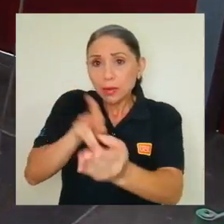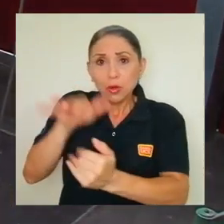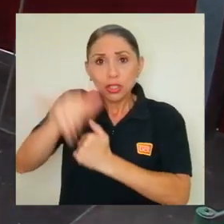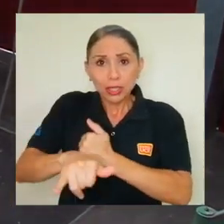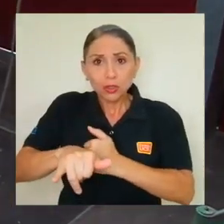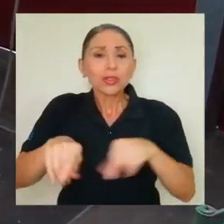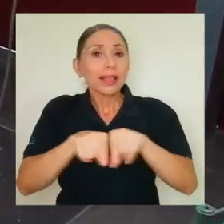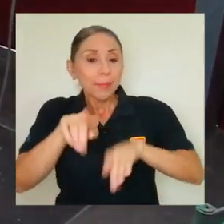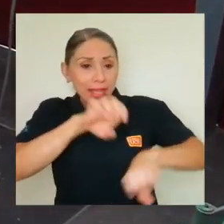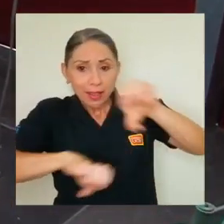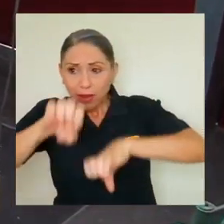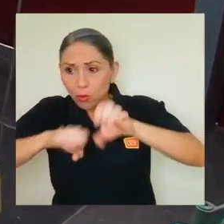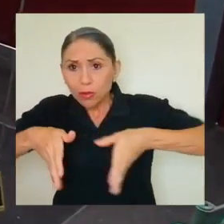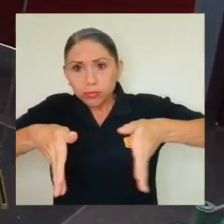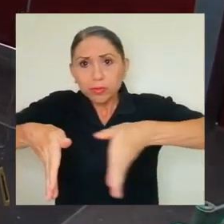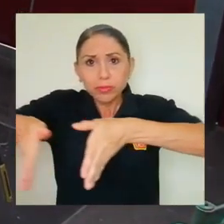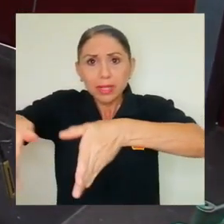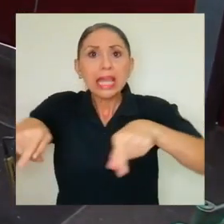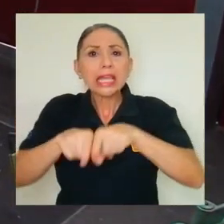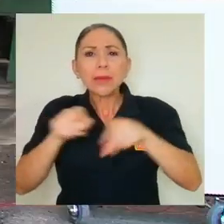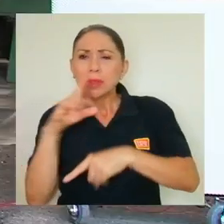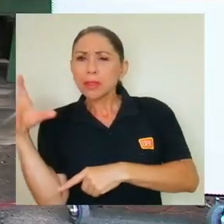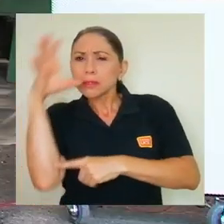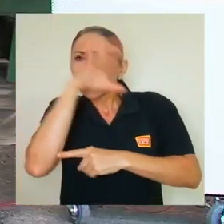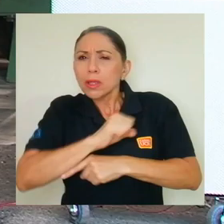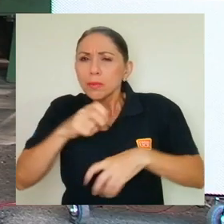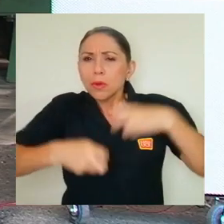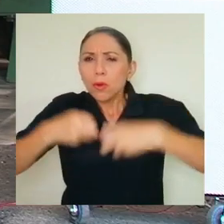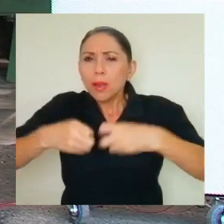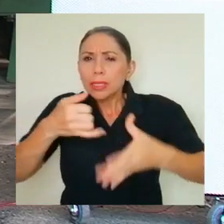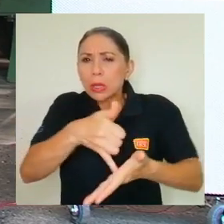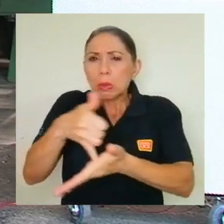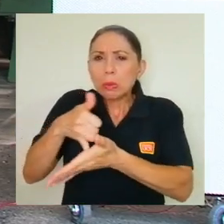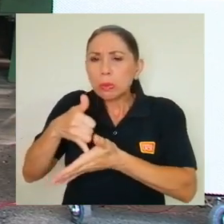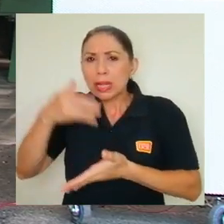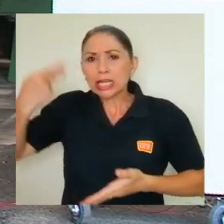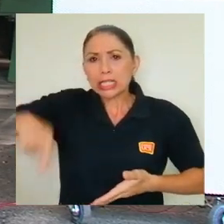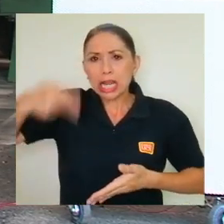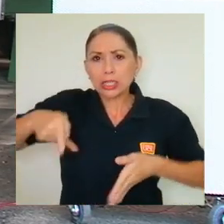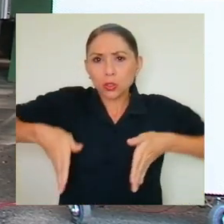evaluar la capacidad estructural y determinar los problemas de vulnerabilidad y riesgo de esa red.